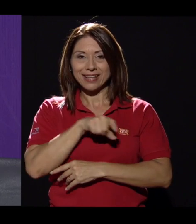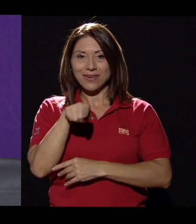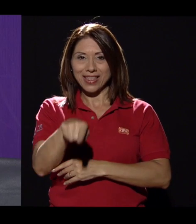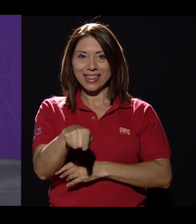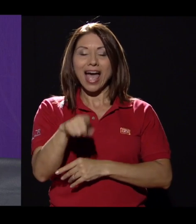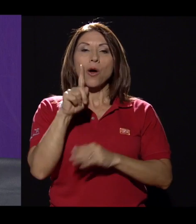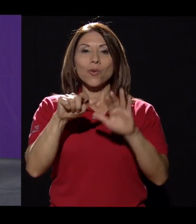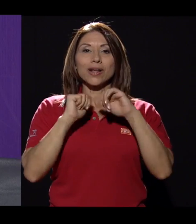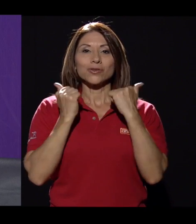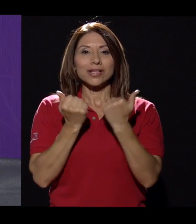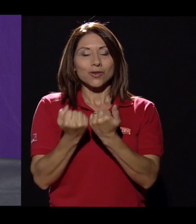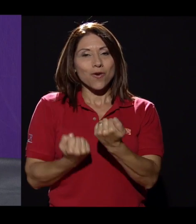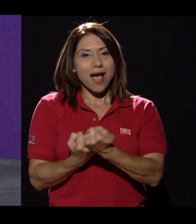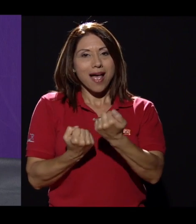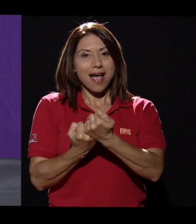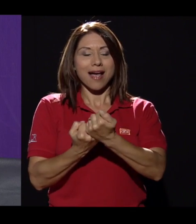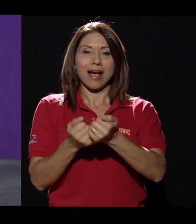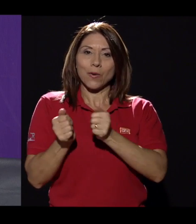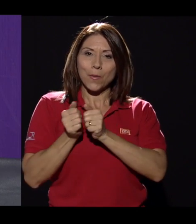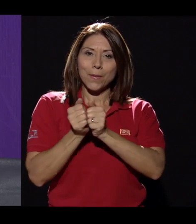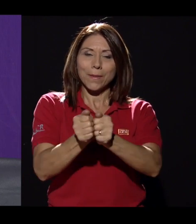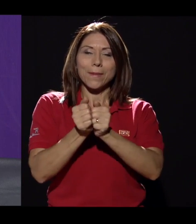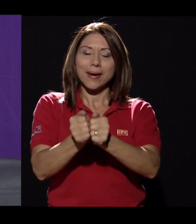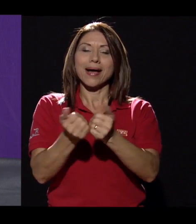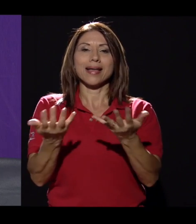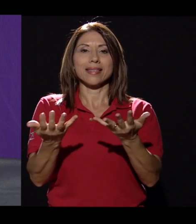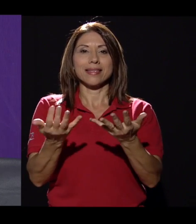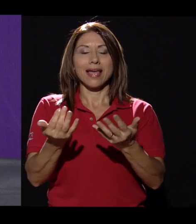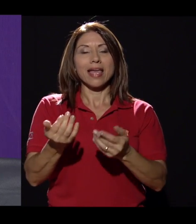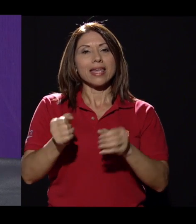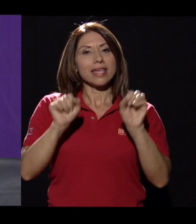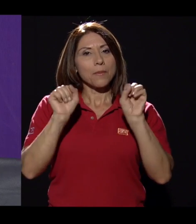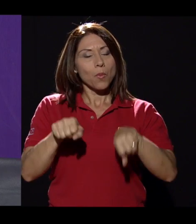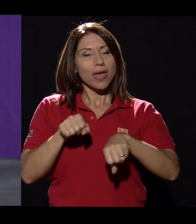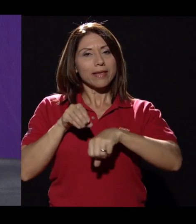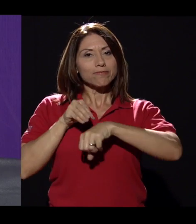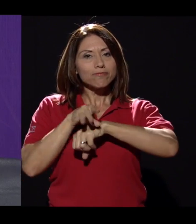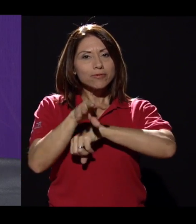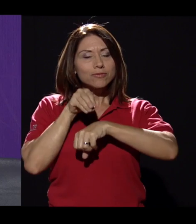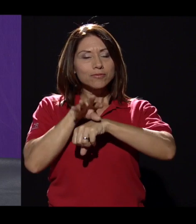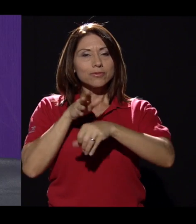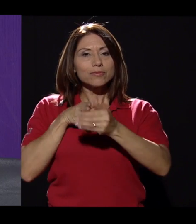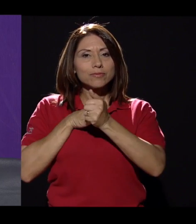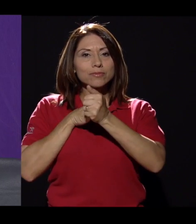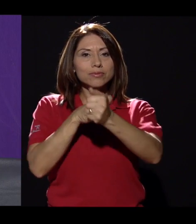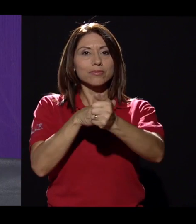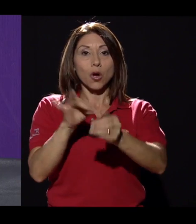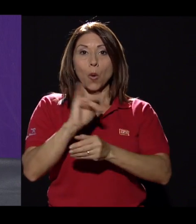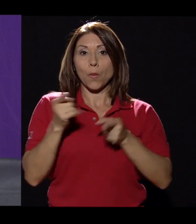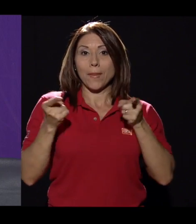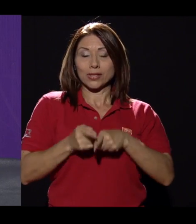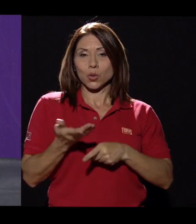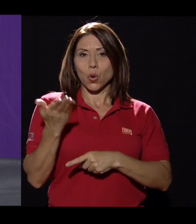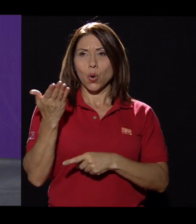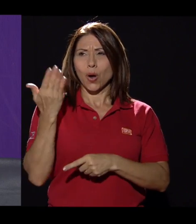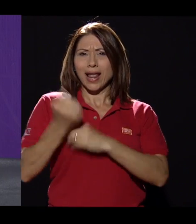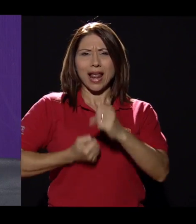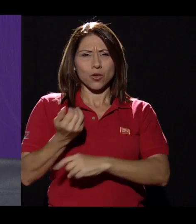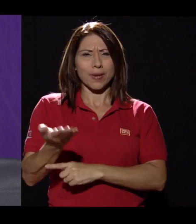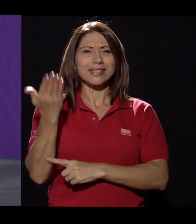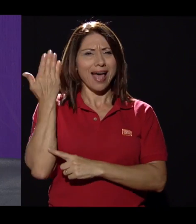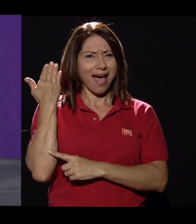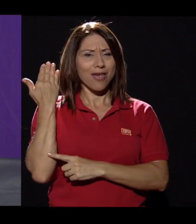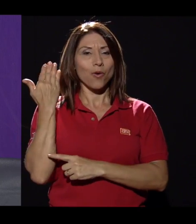que los acompaña, que les da ese apoyo y les puede orientar, como nos pasó el